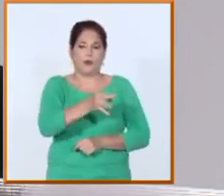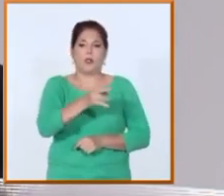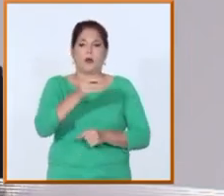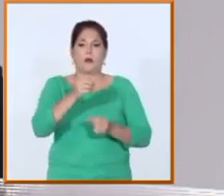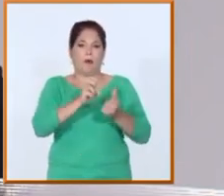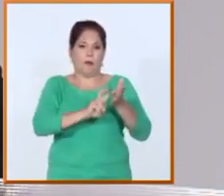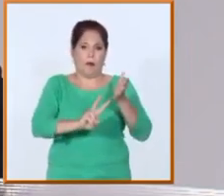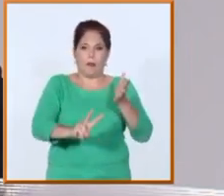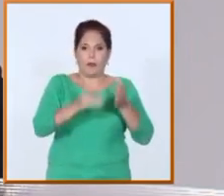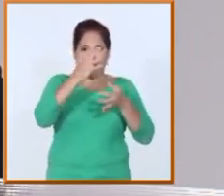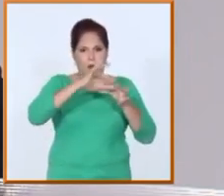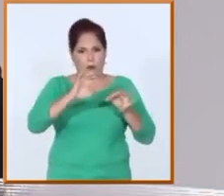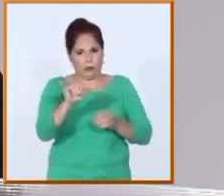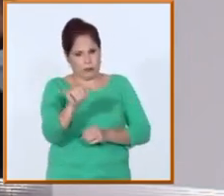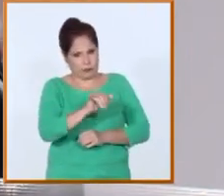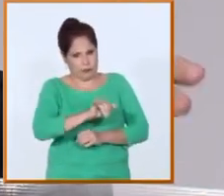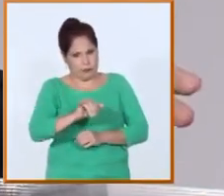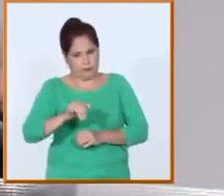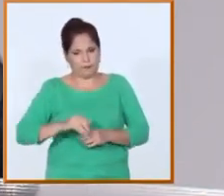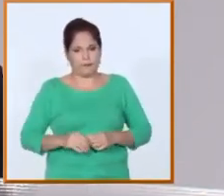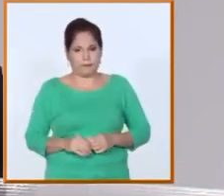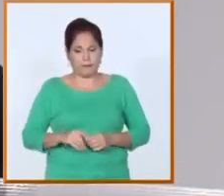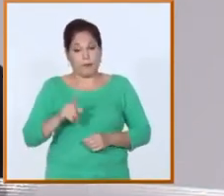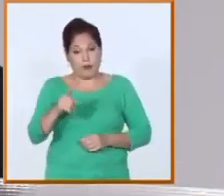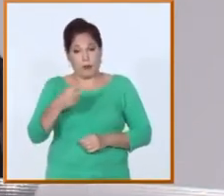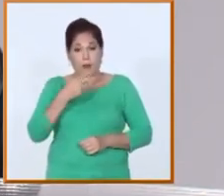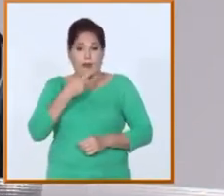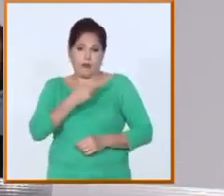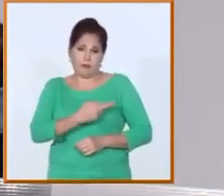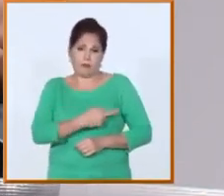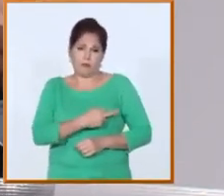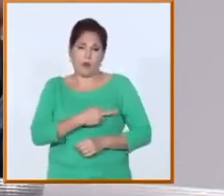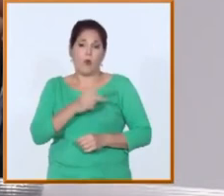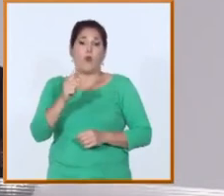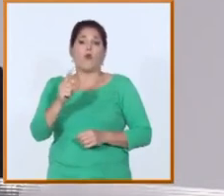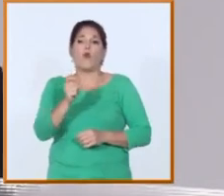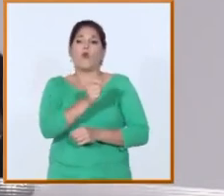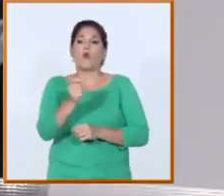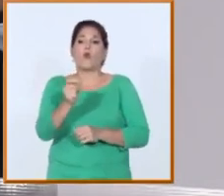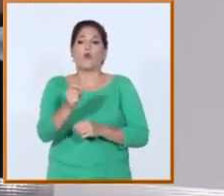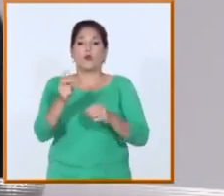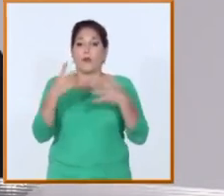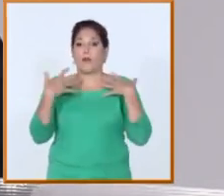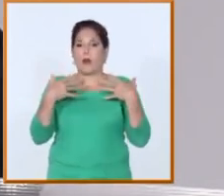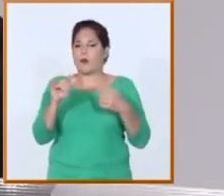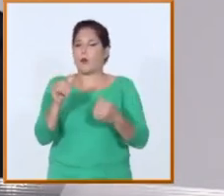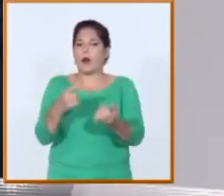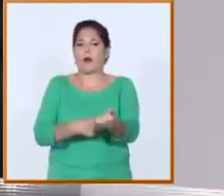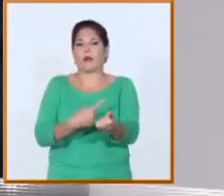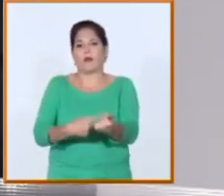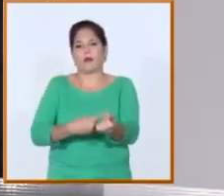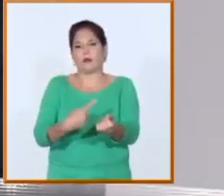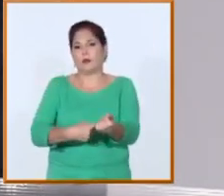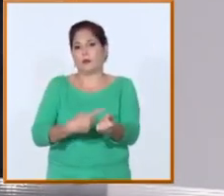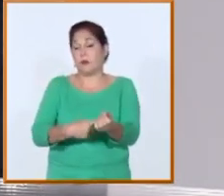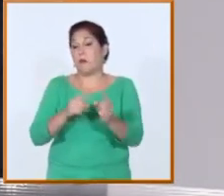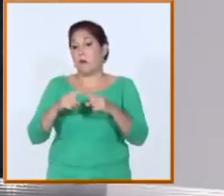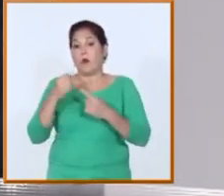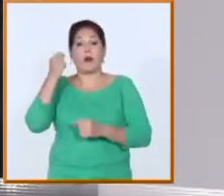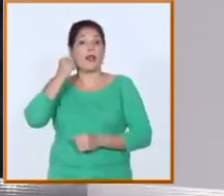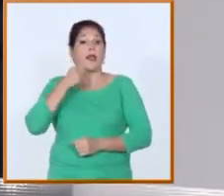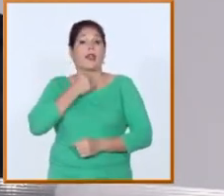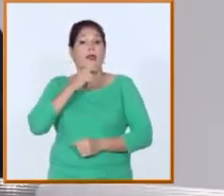también de las diferentes provincias como tú decías ya los cursos de verano son una tradición también otra de las grandes actividades las más importantes